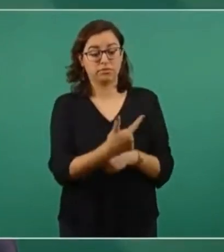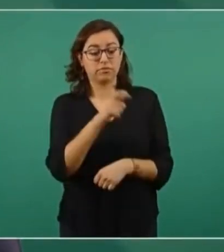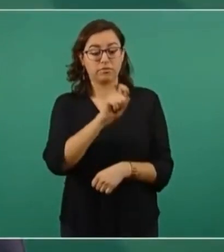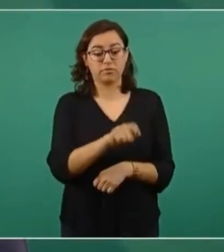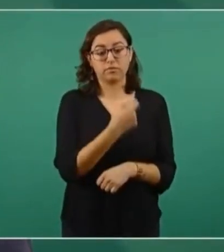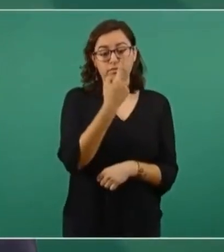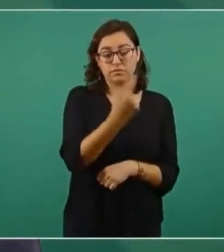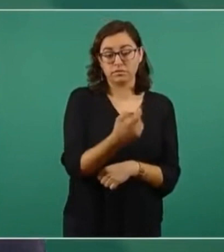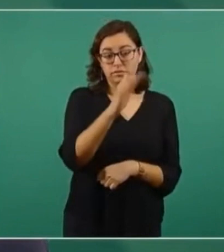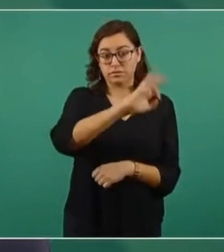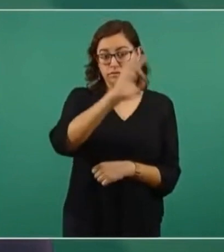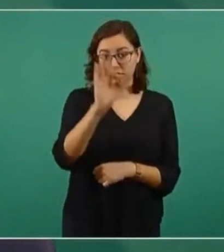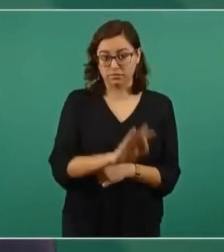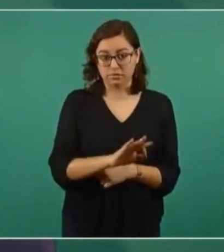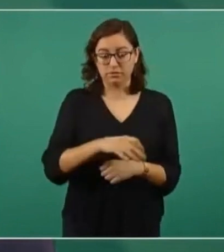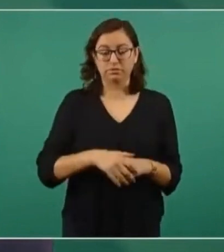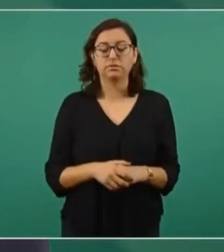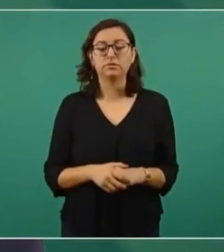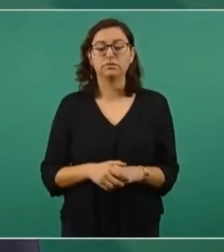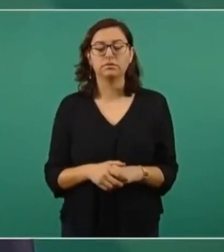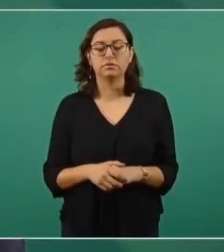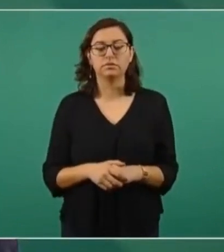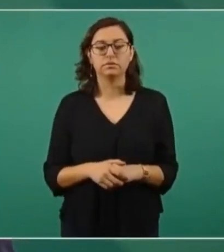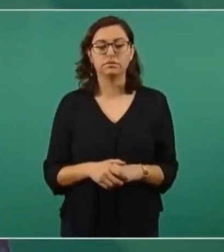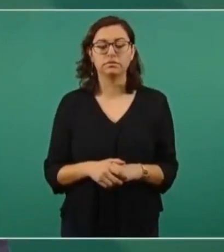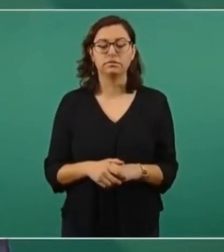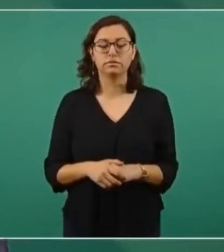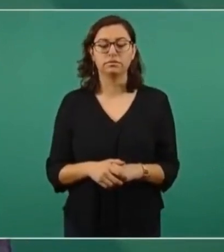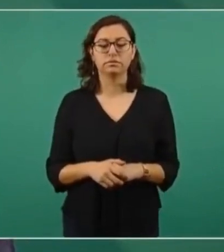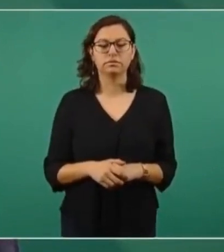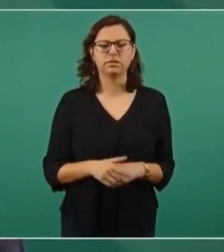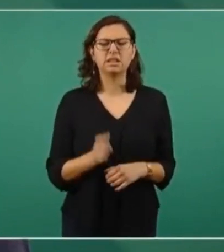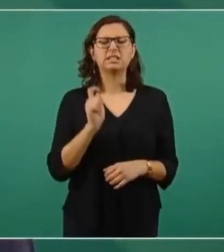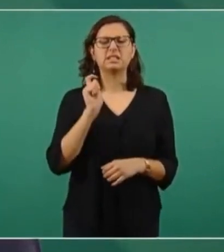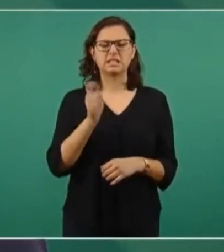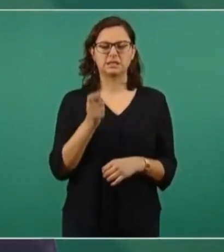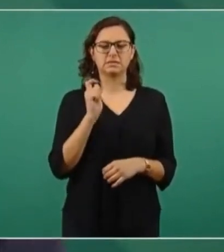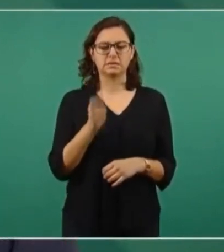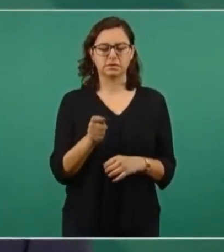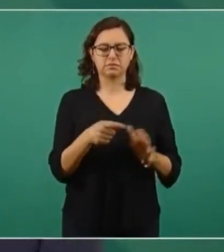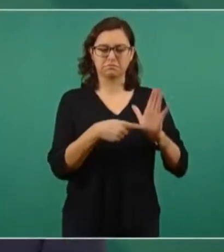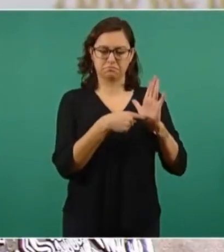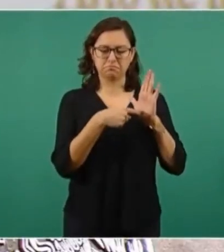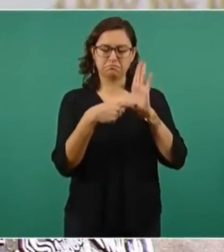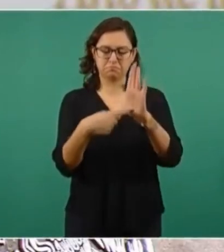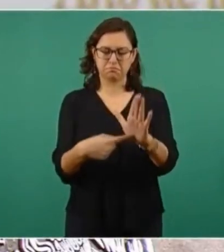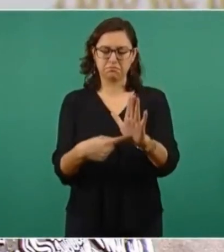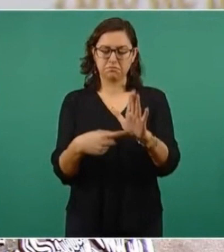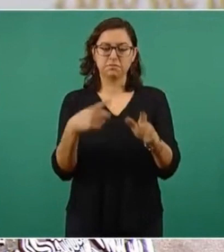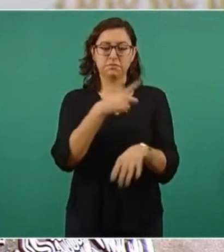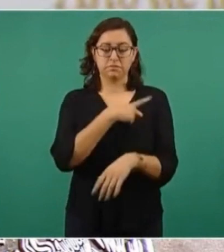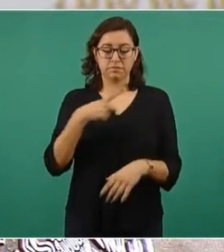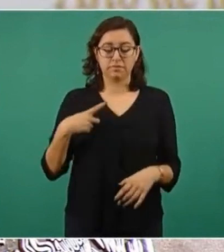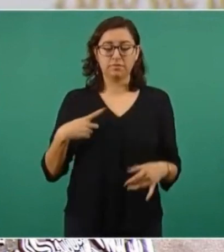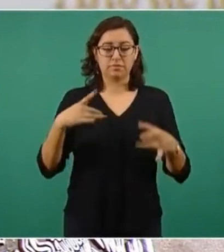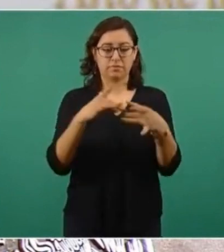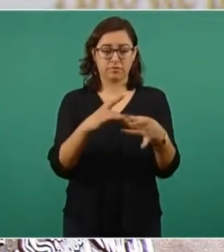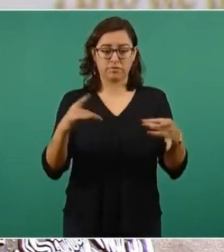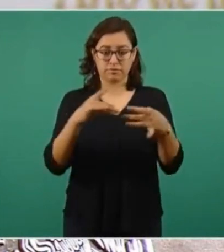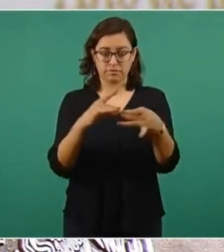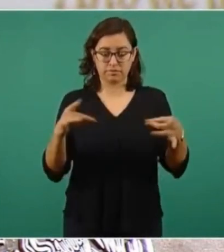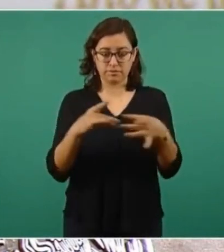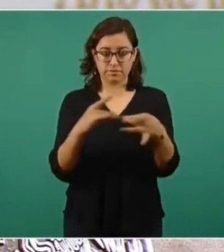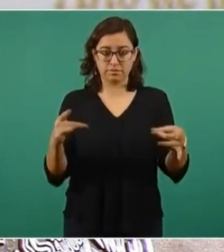Para ejemplificar lo anterior, decir que el índice promedio de